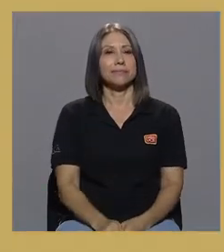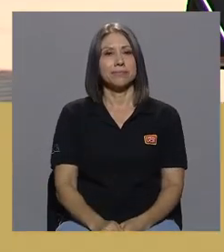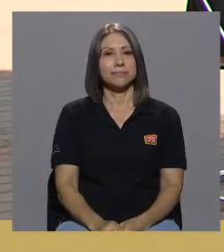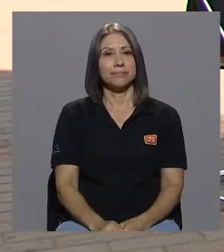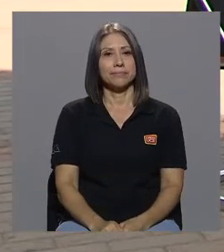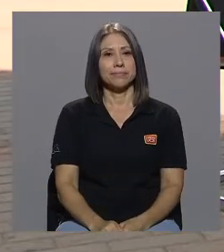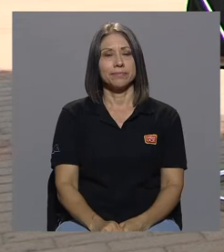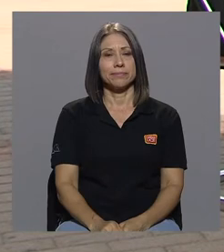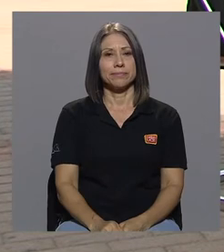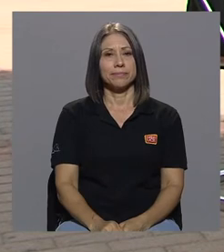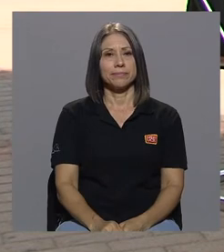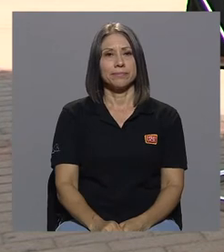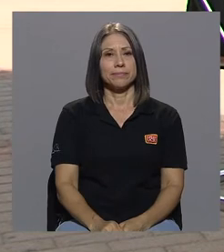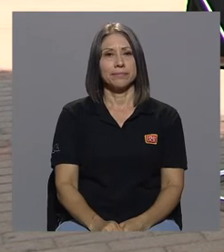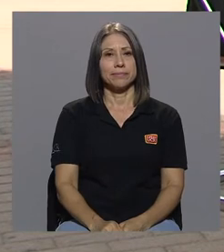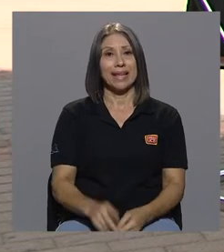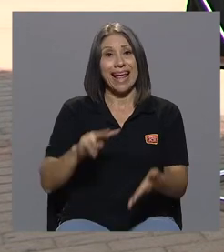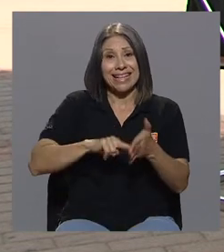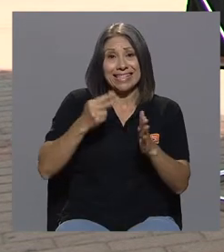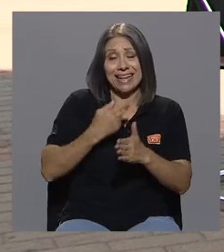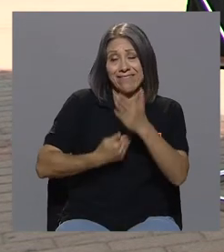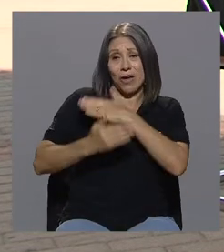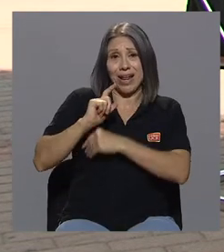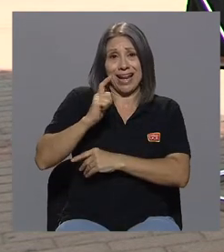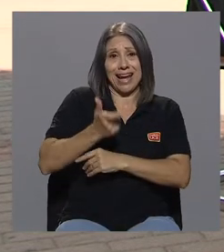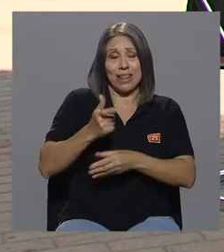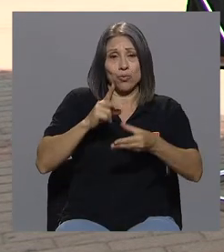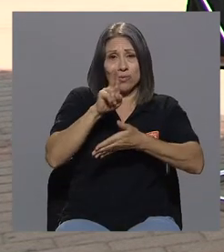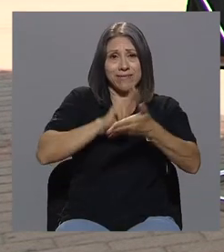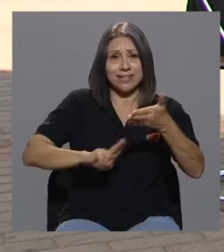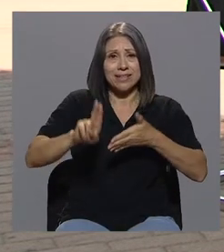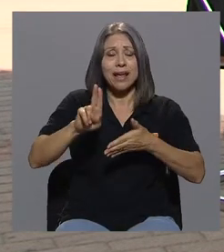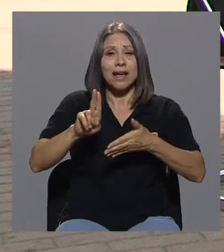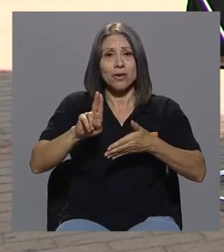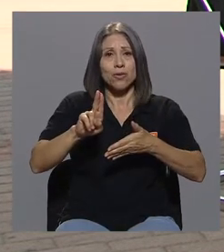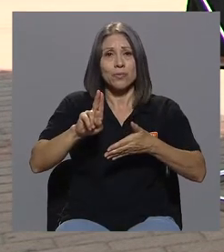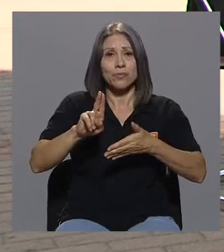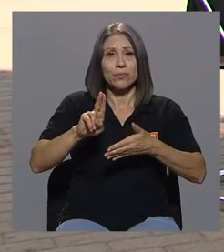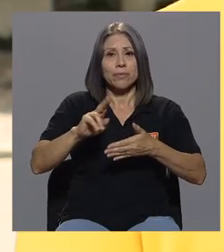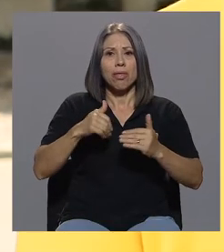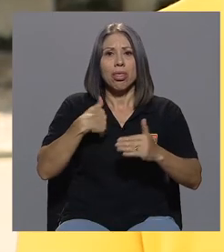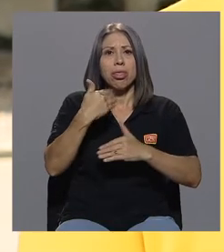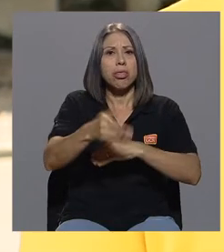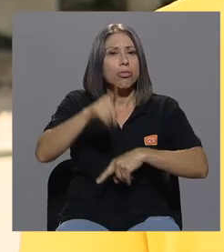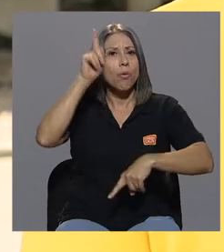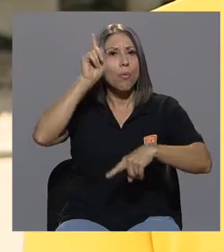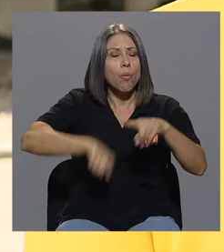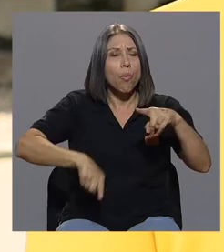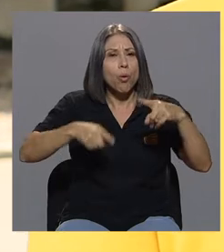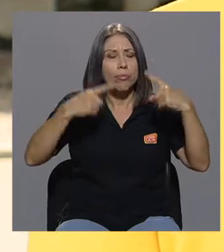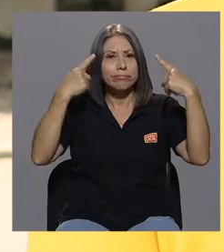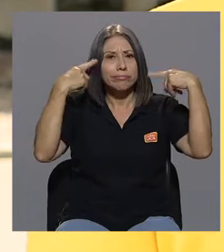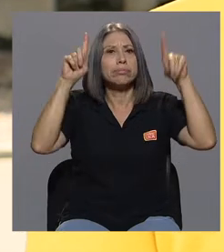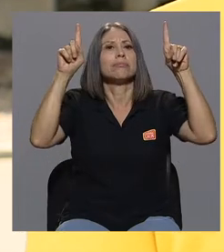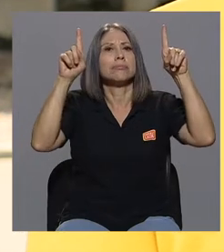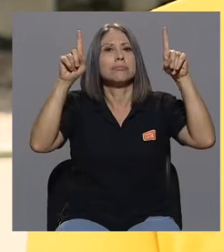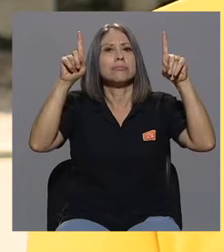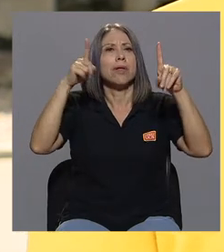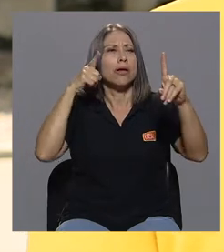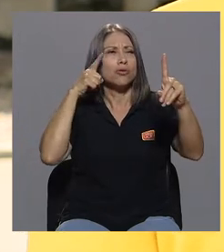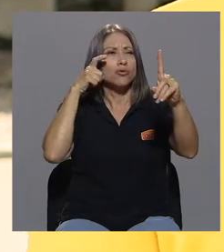Del significado de aquel carnet universitario al no poder cumplir una serie de sueños, le